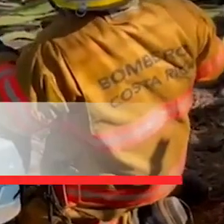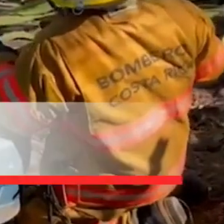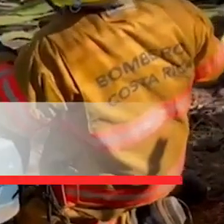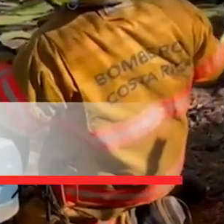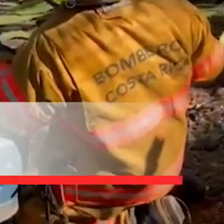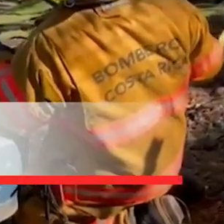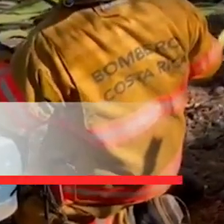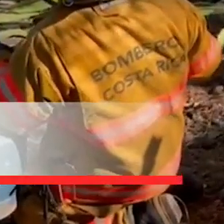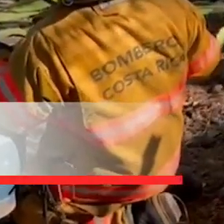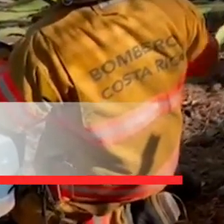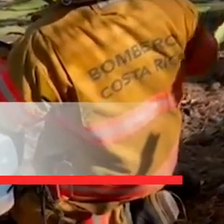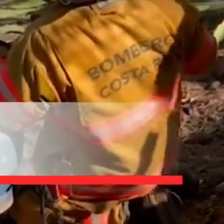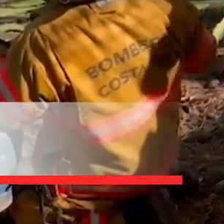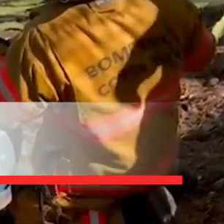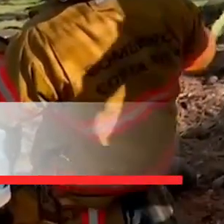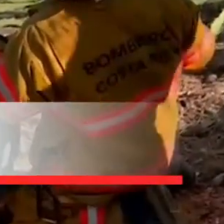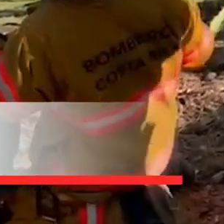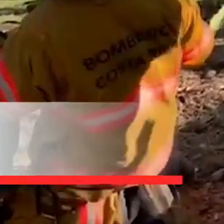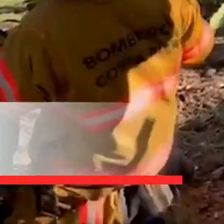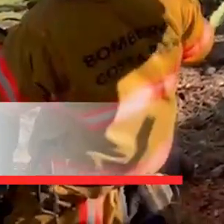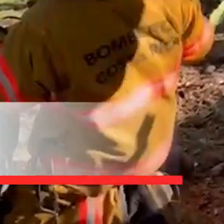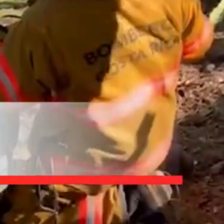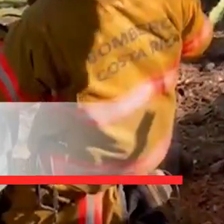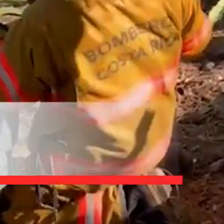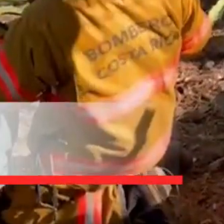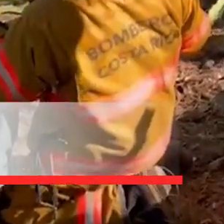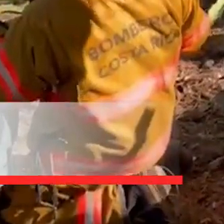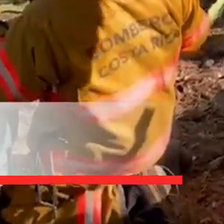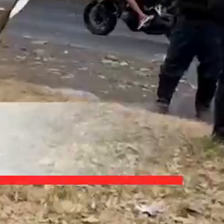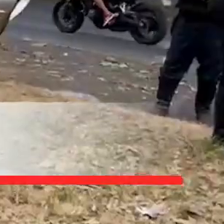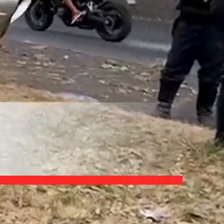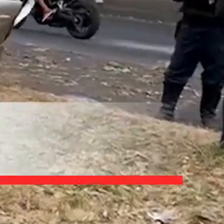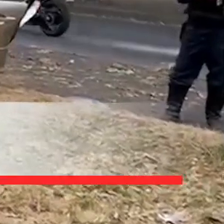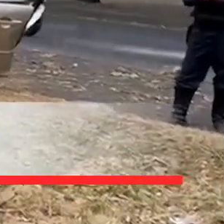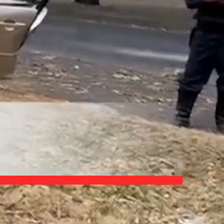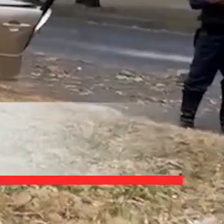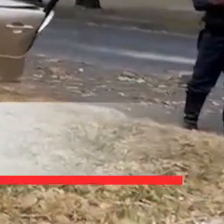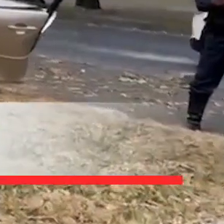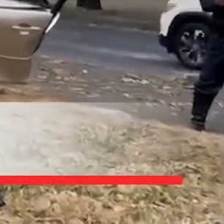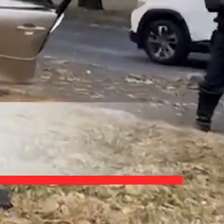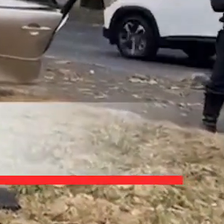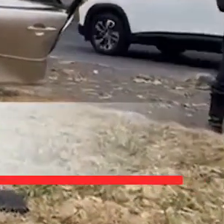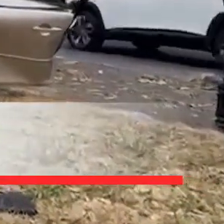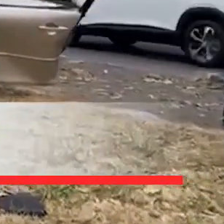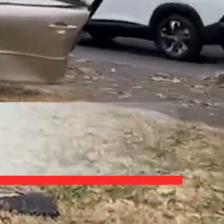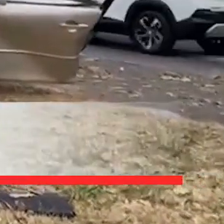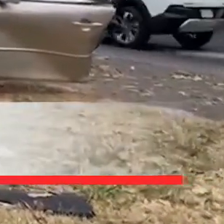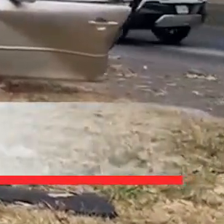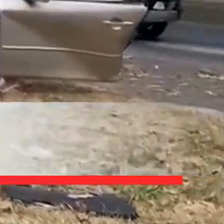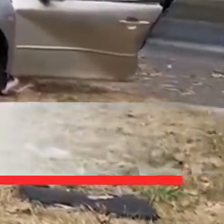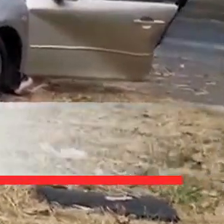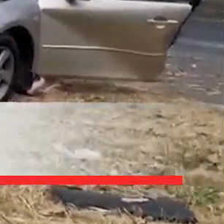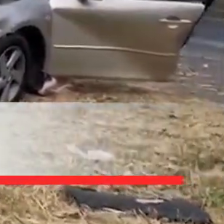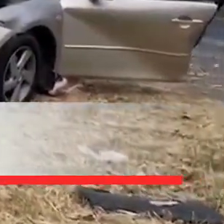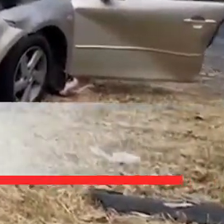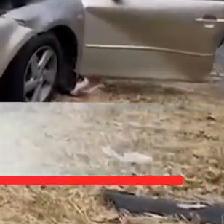La policía de tránsito mostró preocupación por las muertes en accidentes de tránsito durante el mes de septiembre, donde ha mediado el alcohol